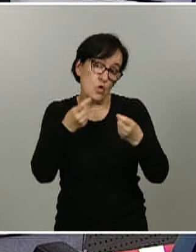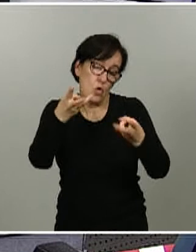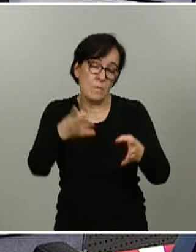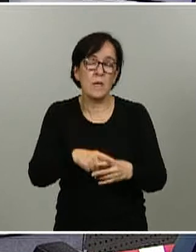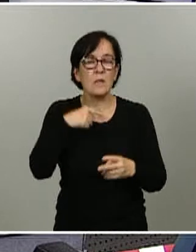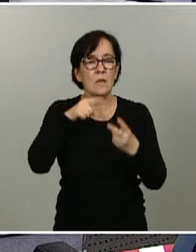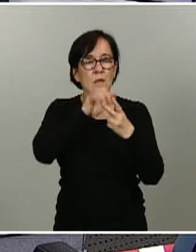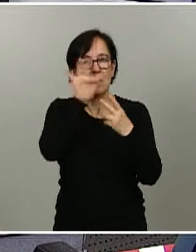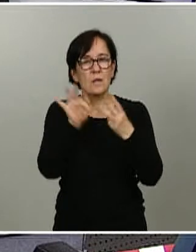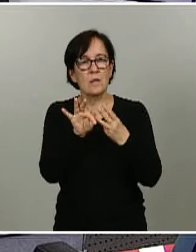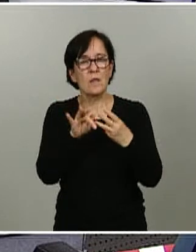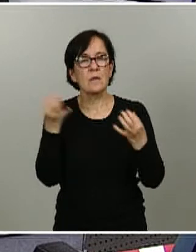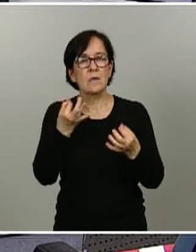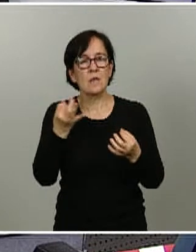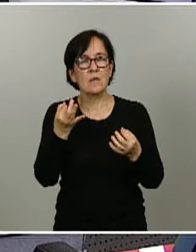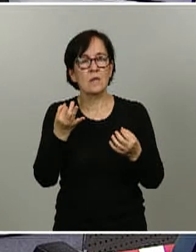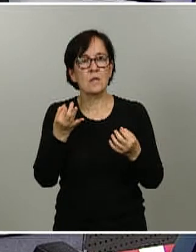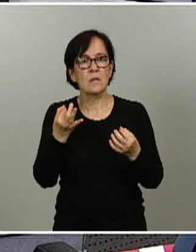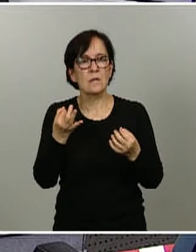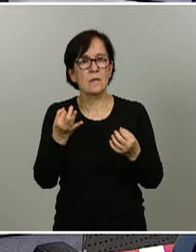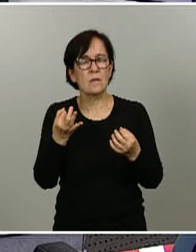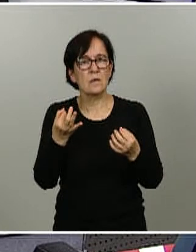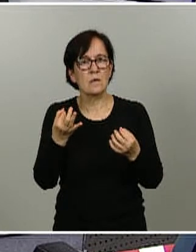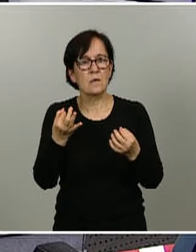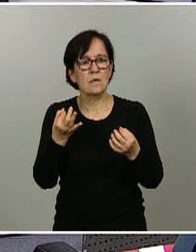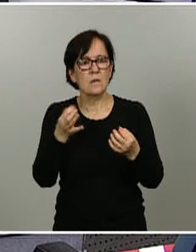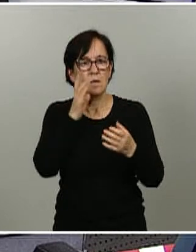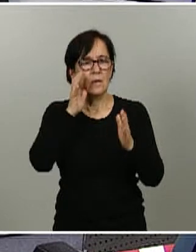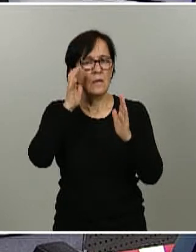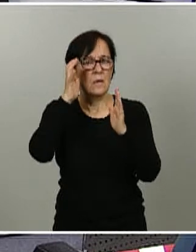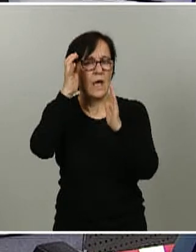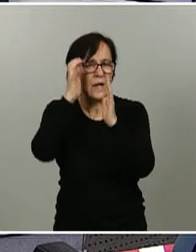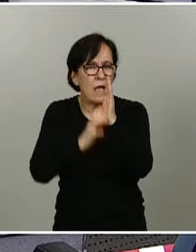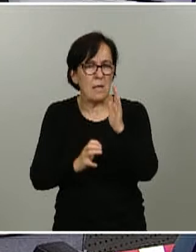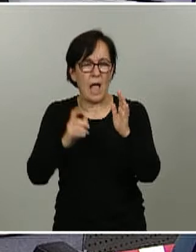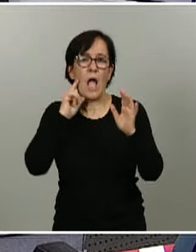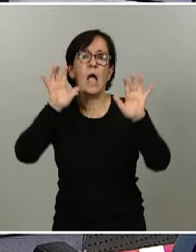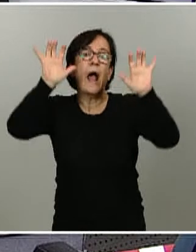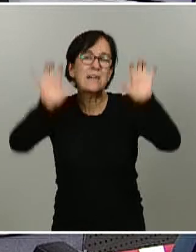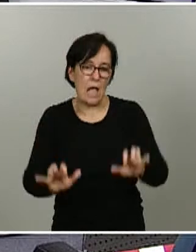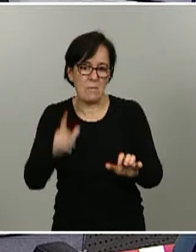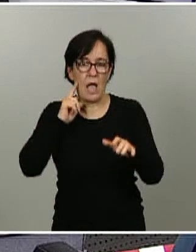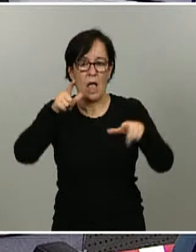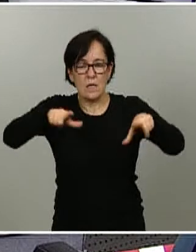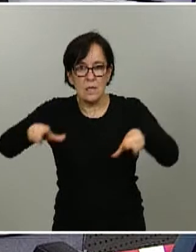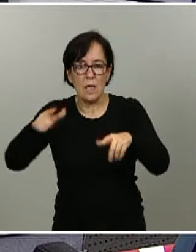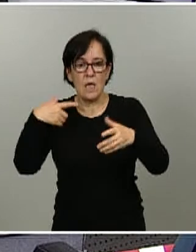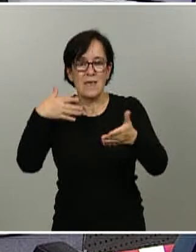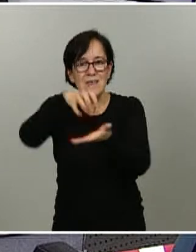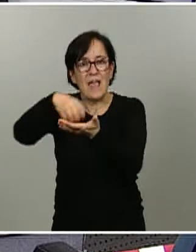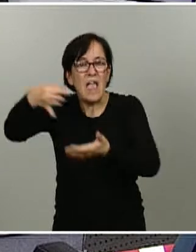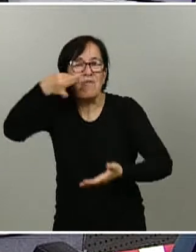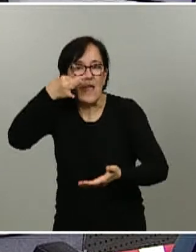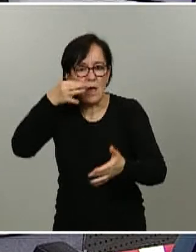finalmente con las rebajas pensando en las posibles aglomeraciones qué medidas se van a tomar en las tiendas físicas y si va a haber